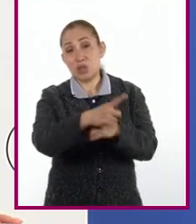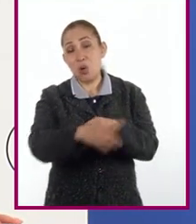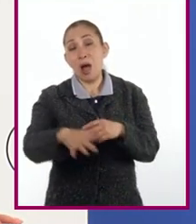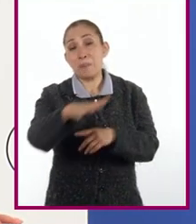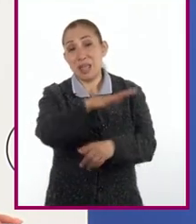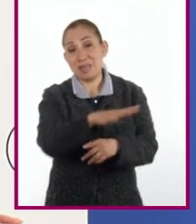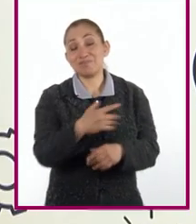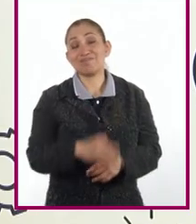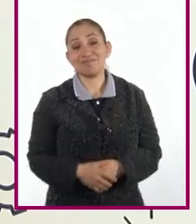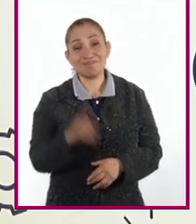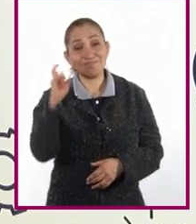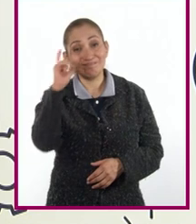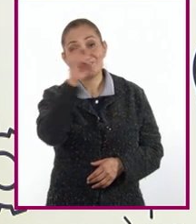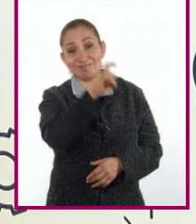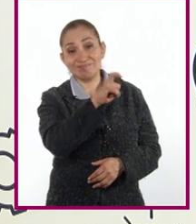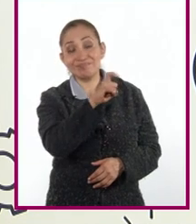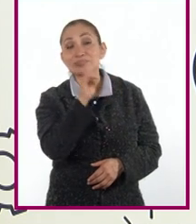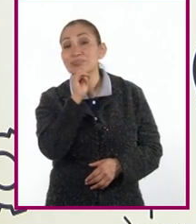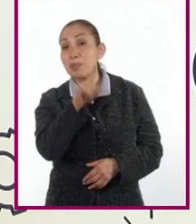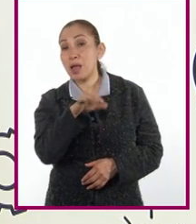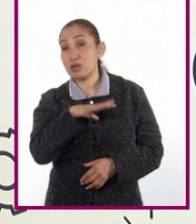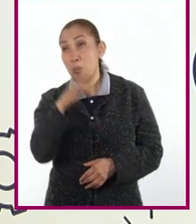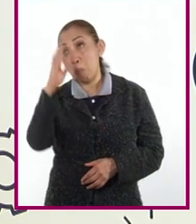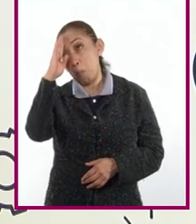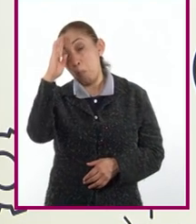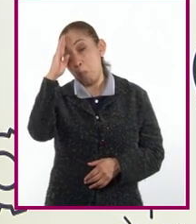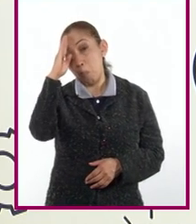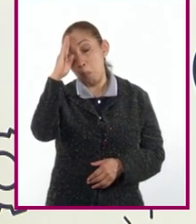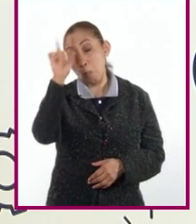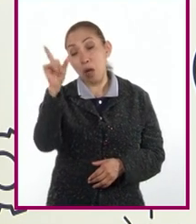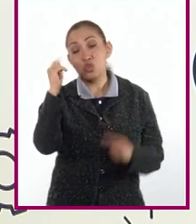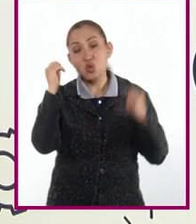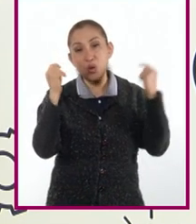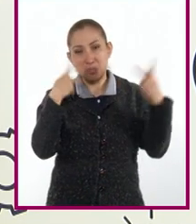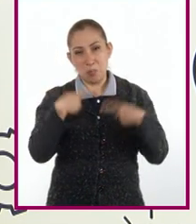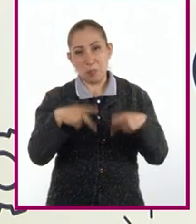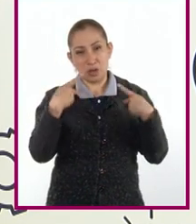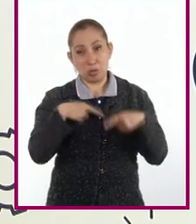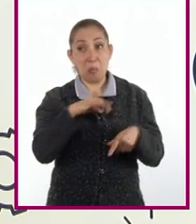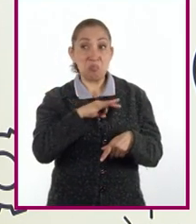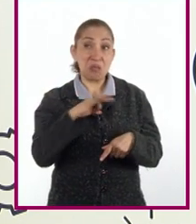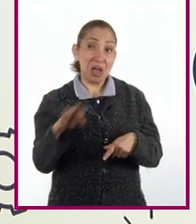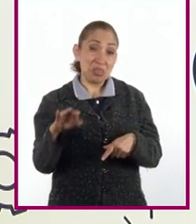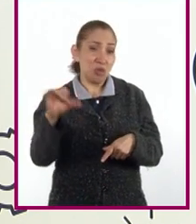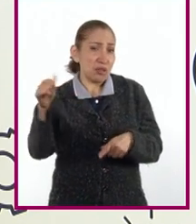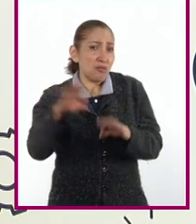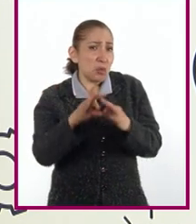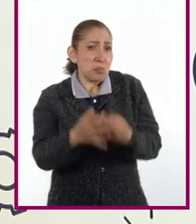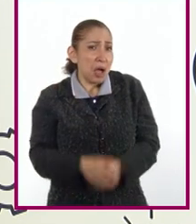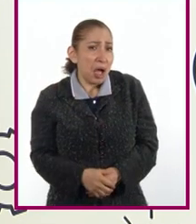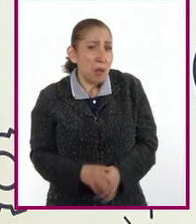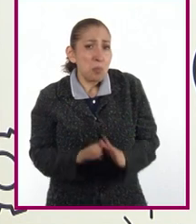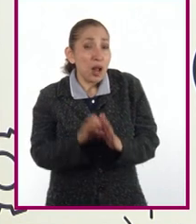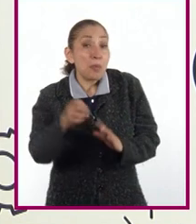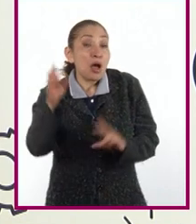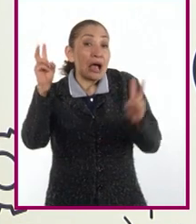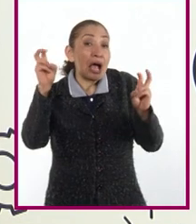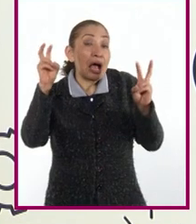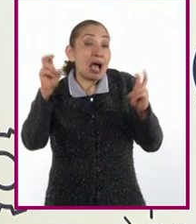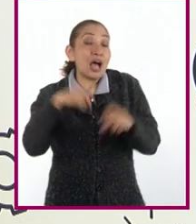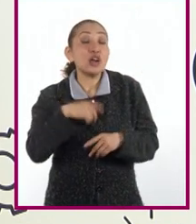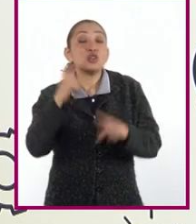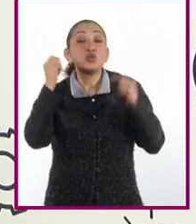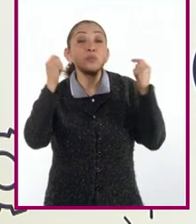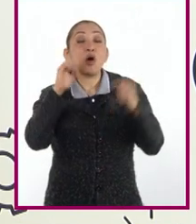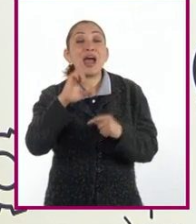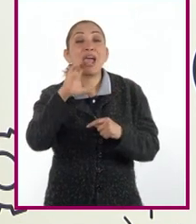considerables. También estoy pensando que el turismo puede hacerse de otra manera, como el llamado turismo